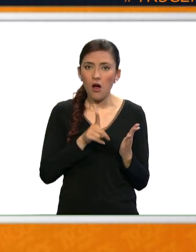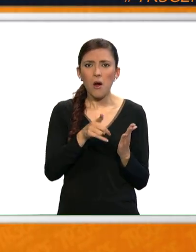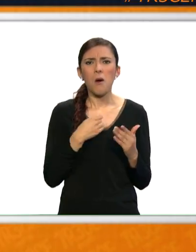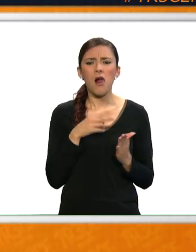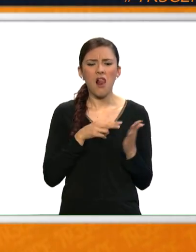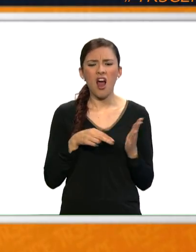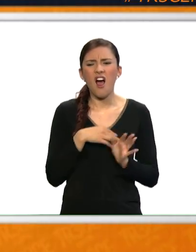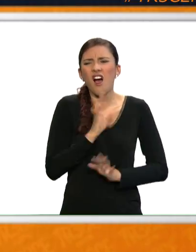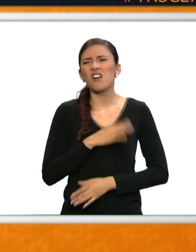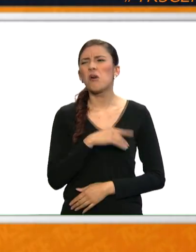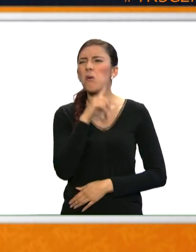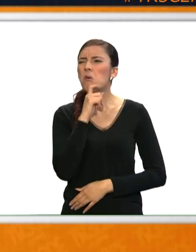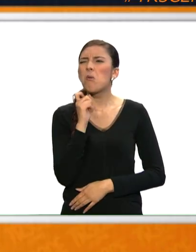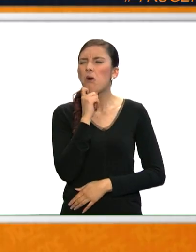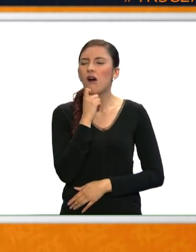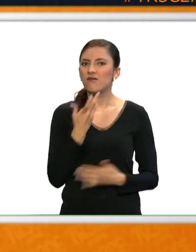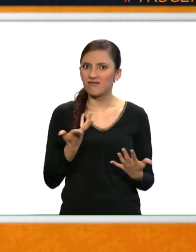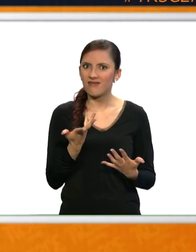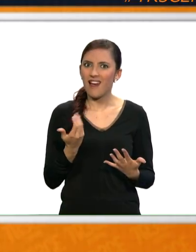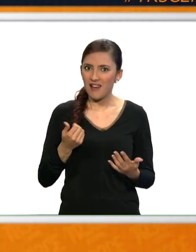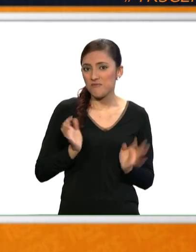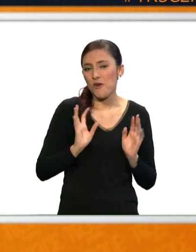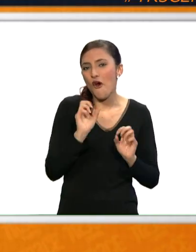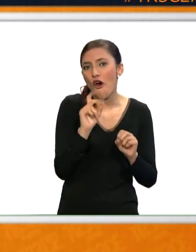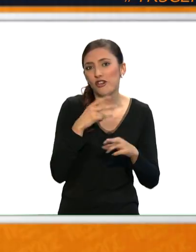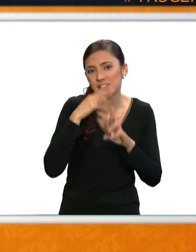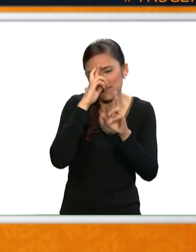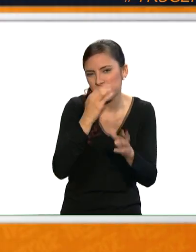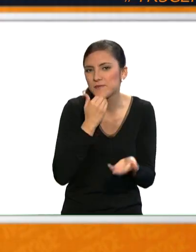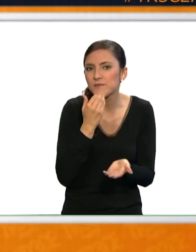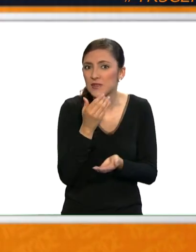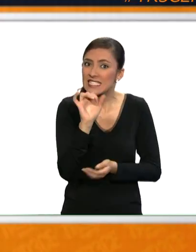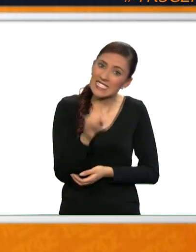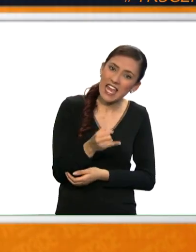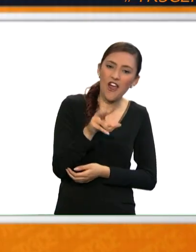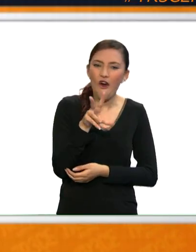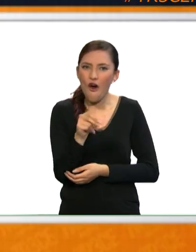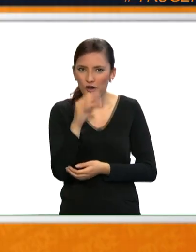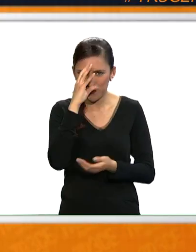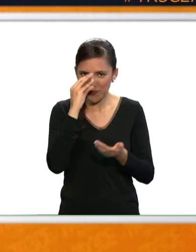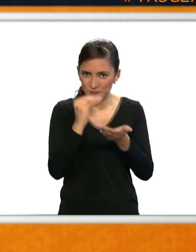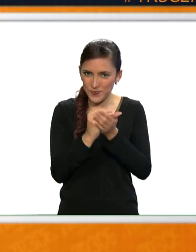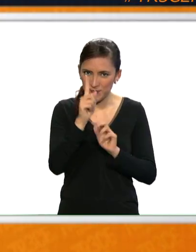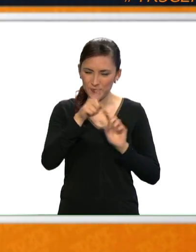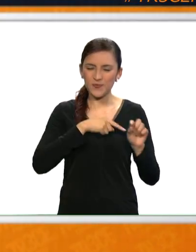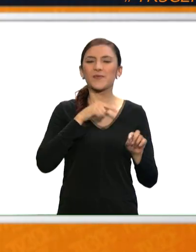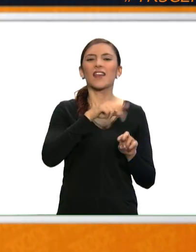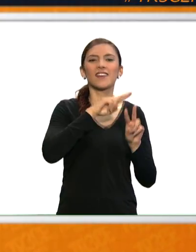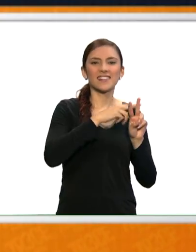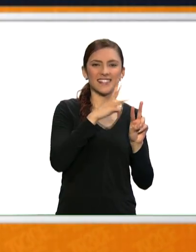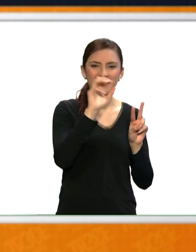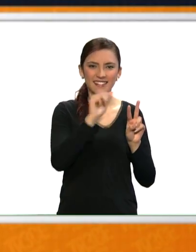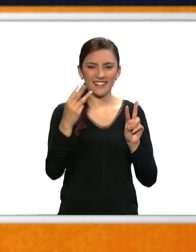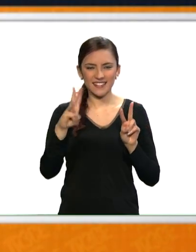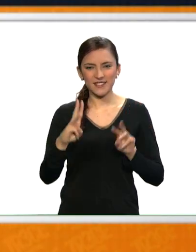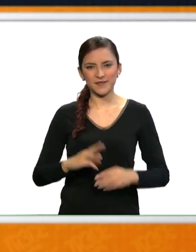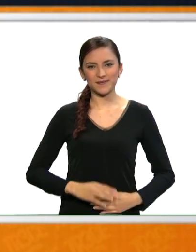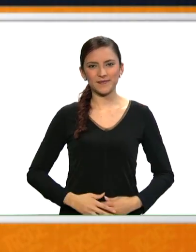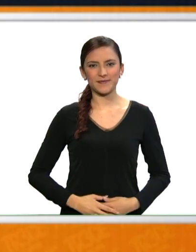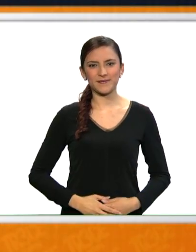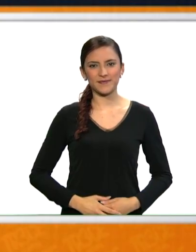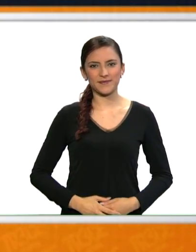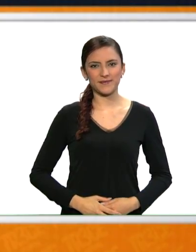no lo lees porque no quiere, pero si no lo lee igual se lo respeto. Diga sí o diga no. Númeral 13 News, arroba canal 13.